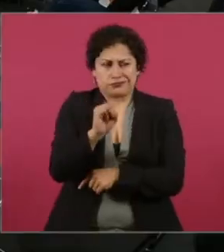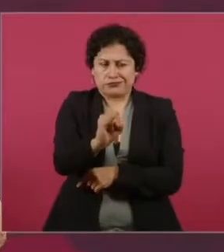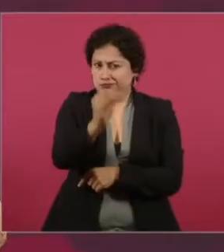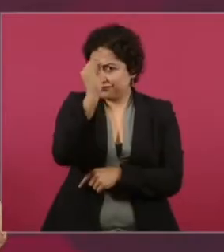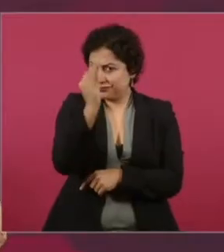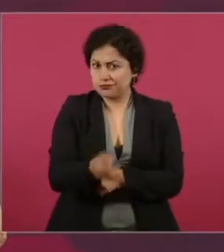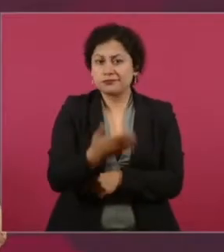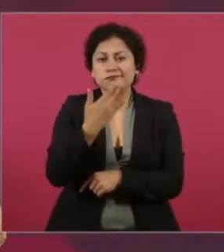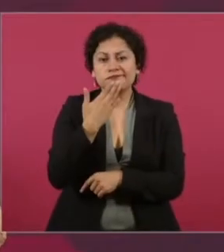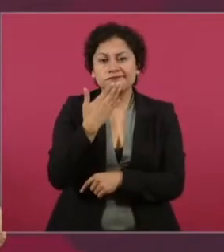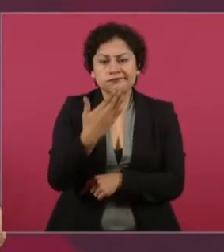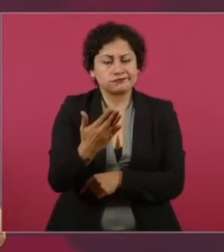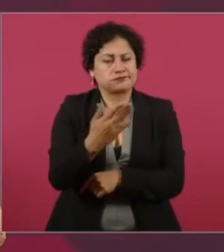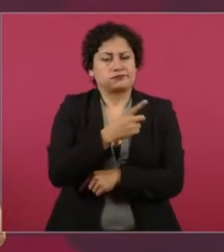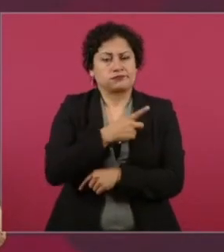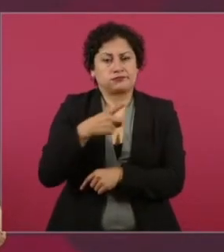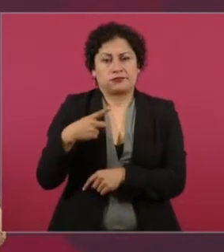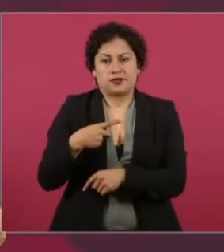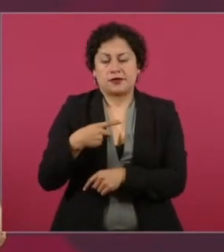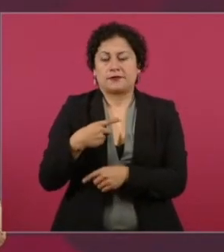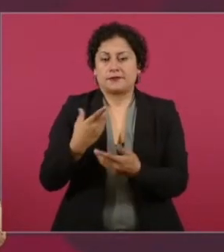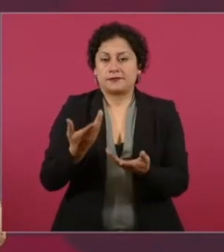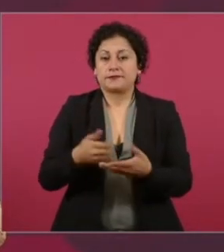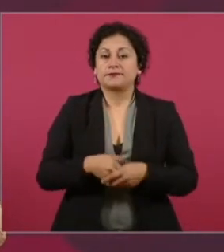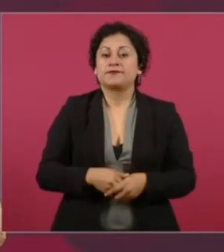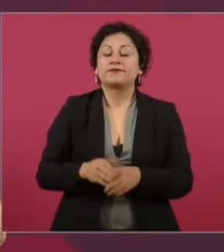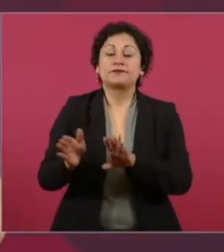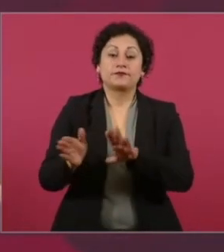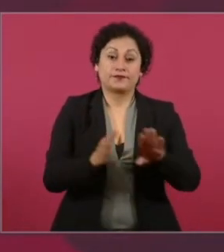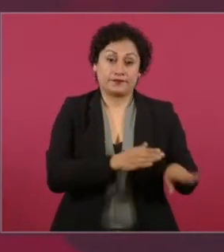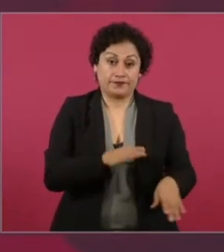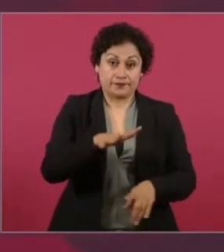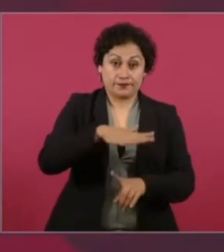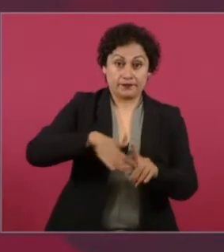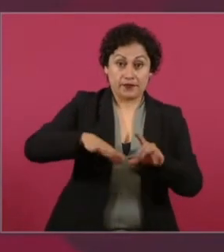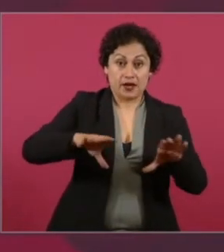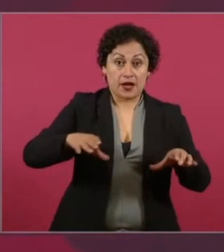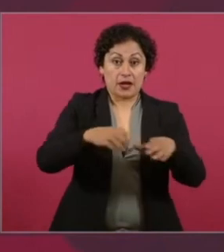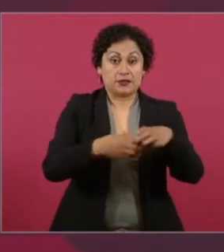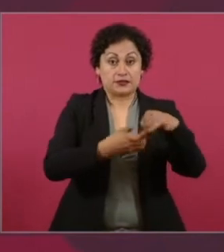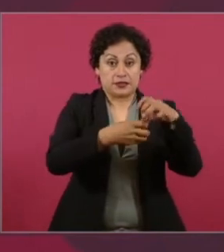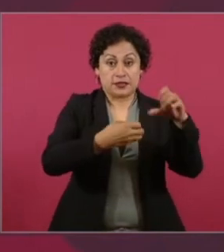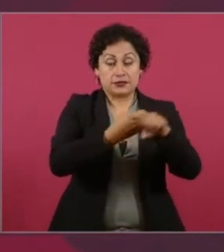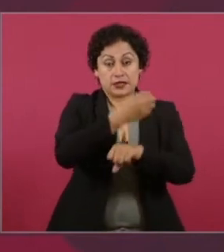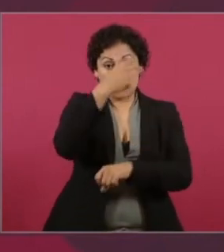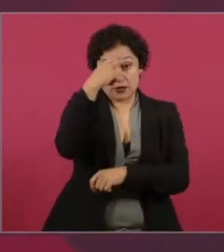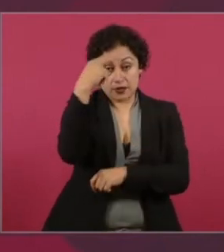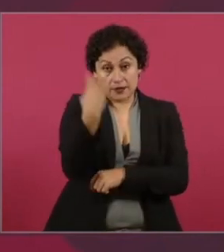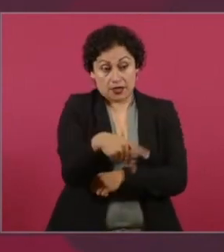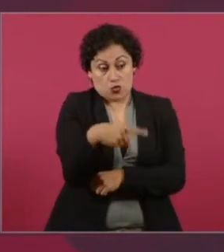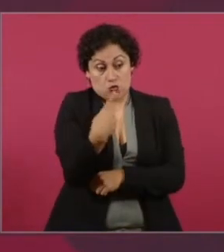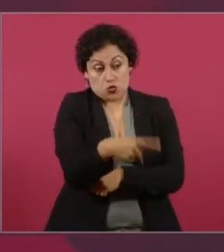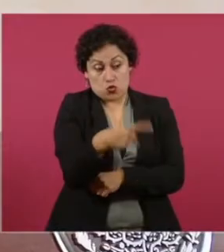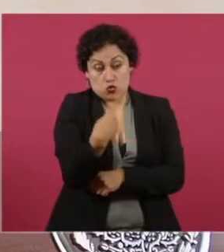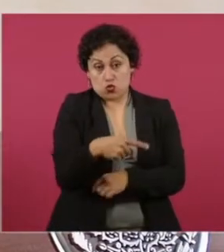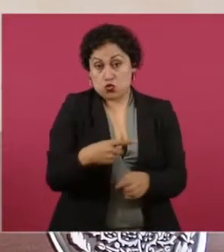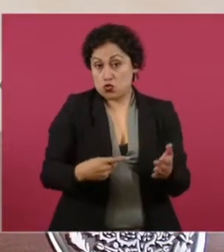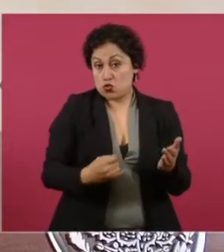Ahora el Estado de México, por decisión de su pueblo, va a ser gobernado